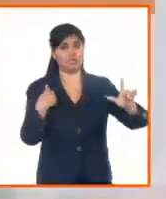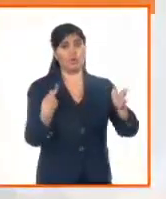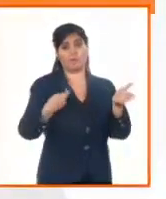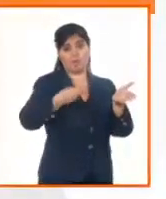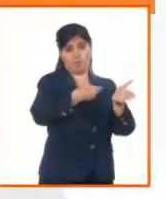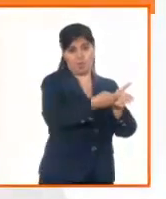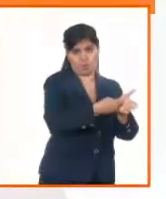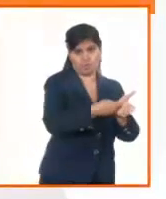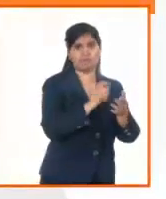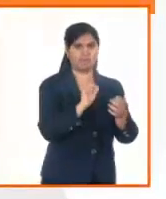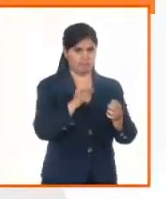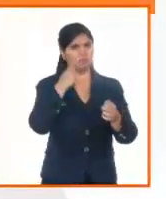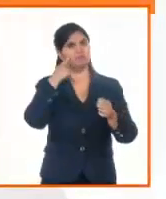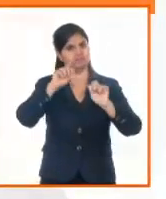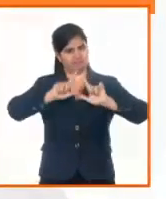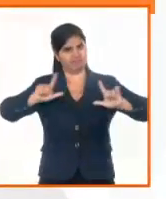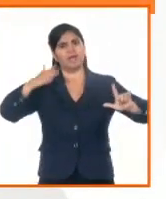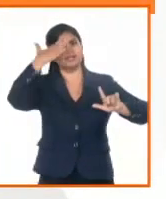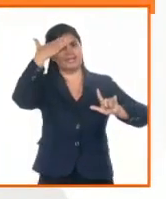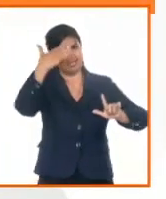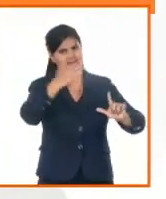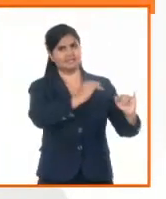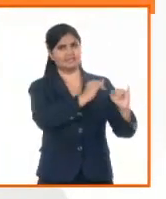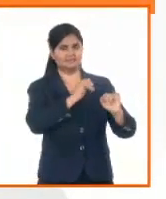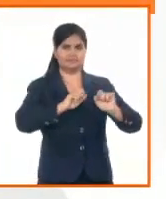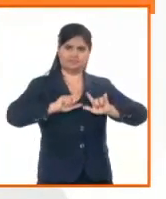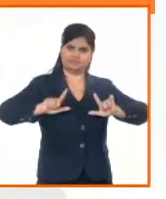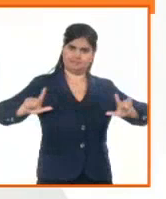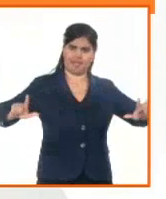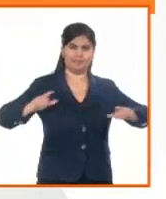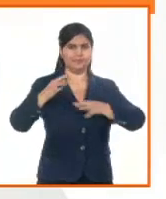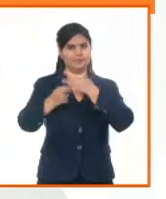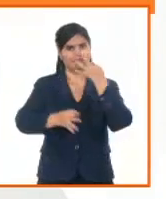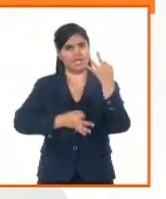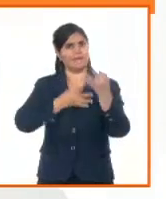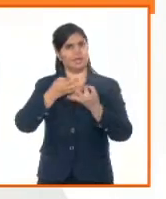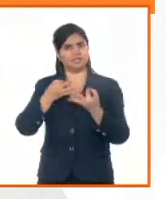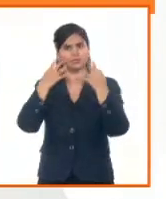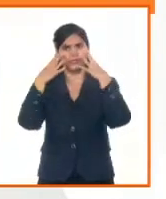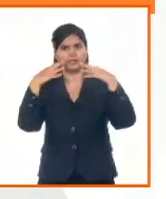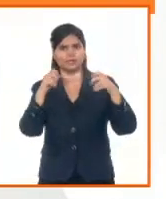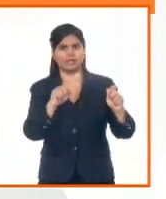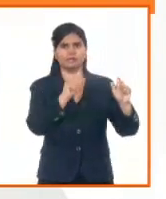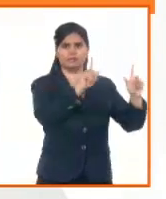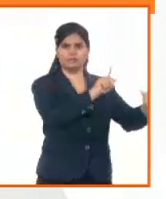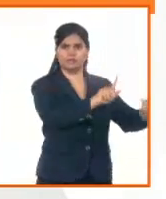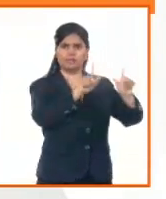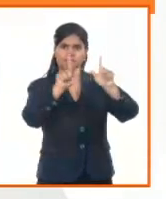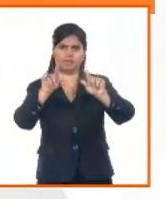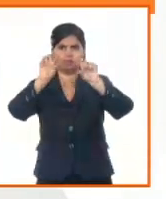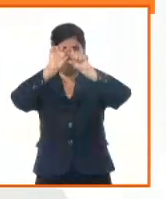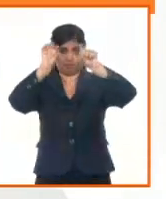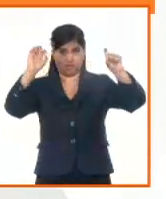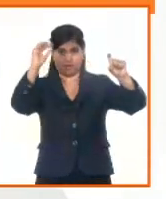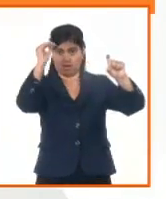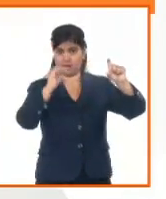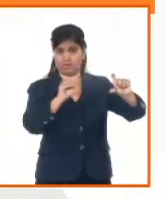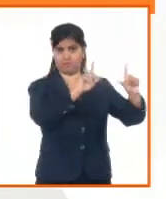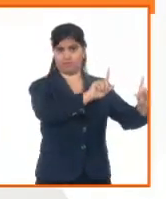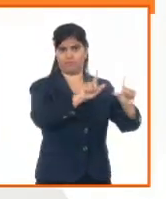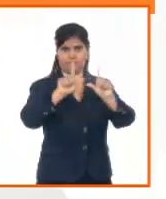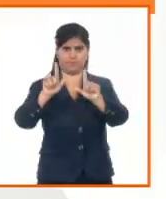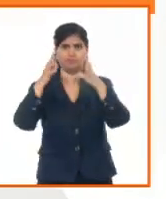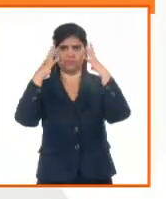presentar, que eso lo grafica muy bien, y que ahí lo estamos viendo. Fíjense, estas actividades se entienden y